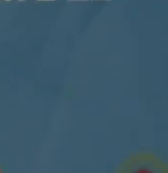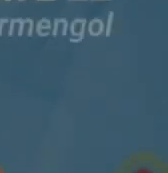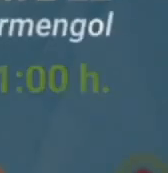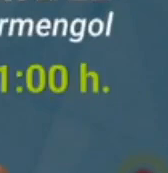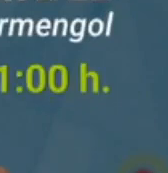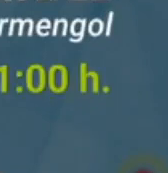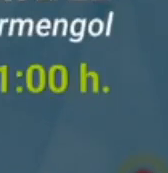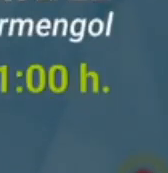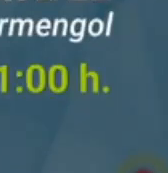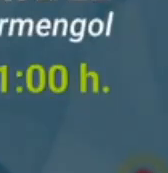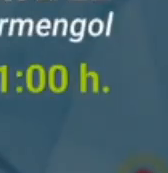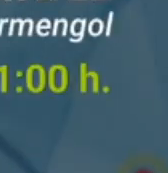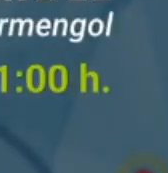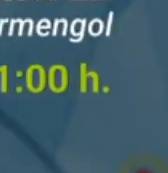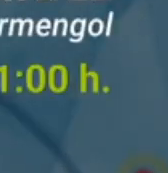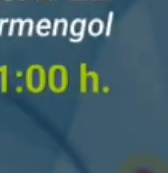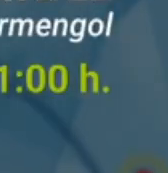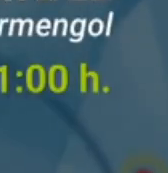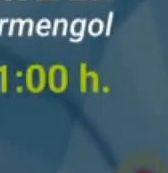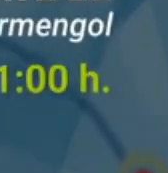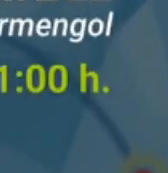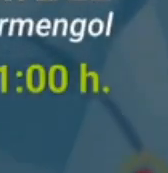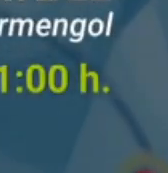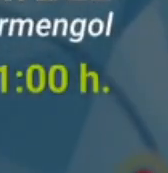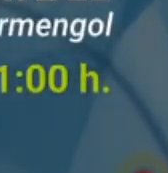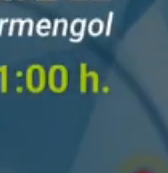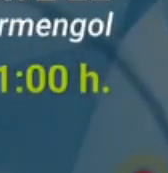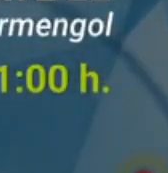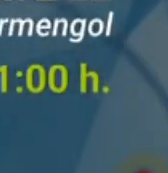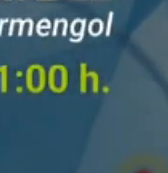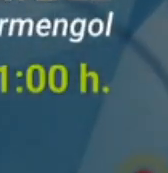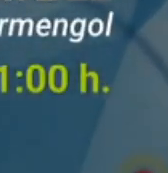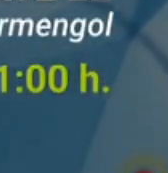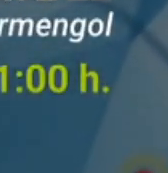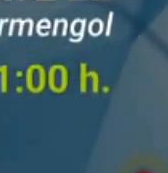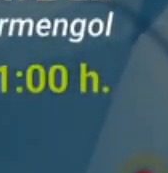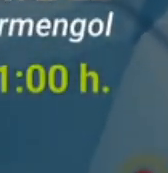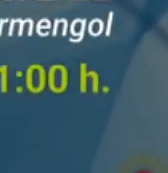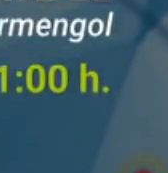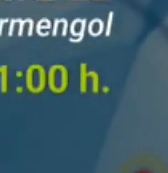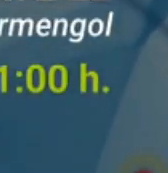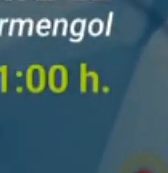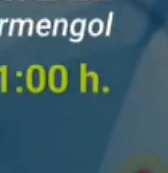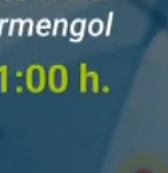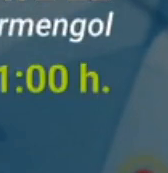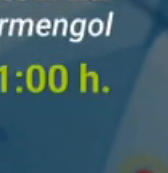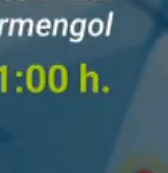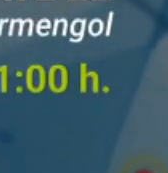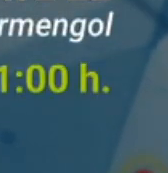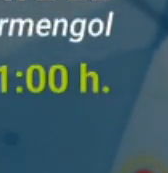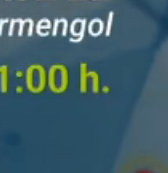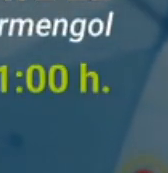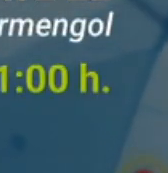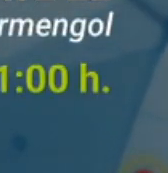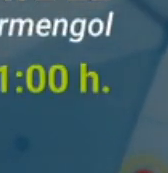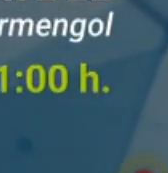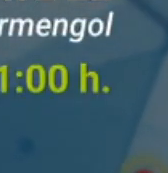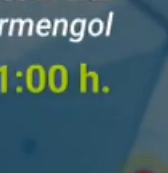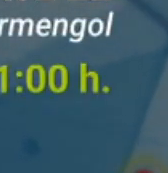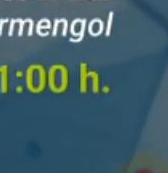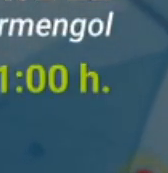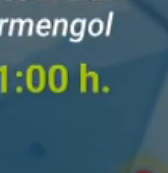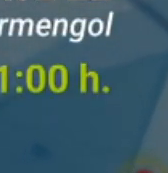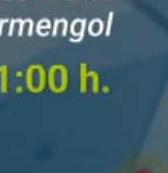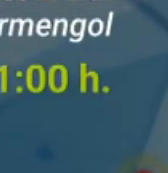hola hola que tal compañeros hoy en punto de las nueve de la noche después del noticiero traemos un programa muy interesante les vamos a explicar toda esta polémica que ha